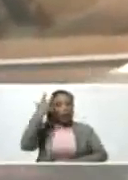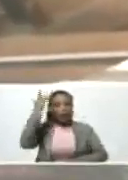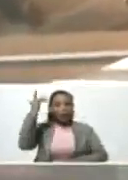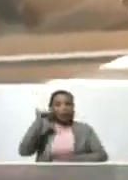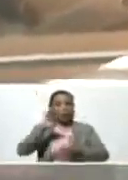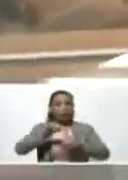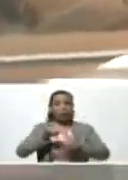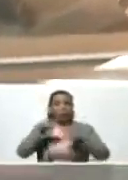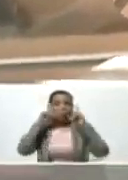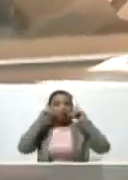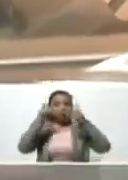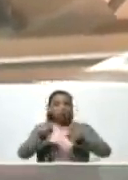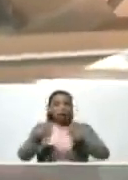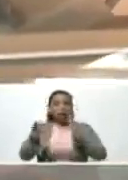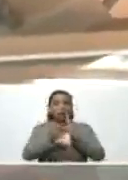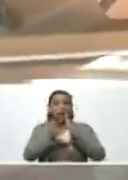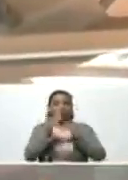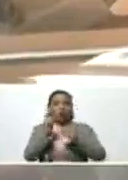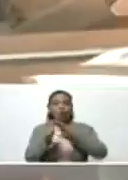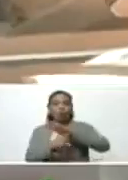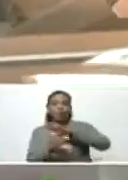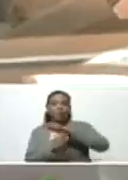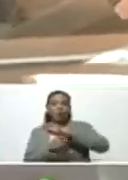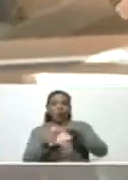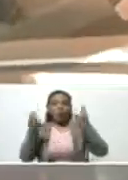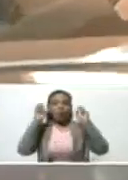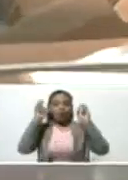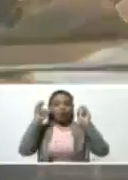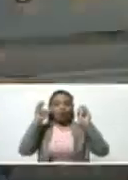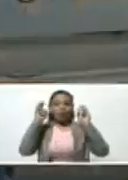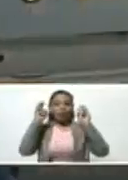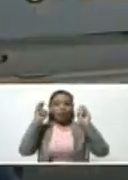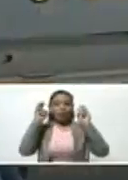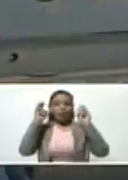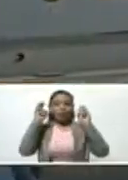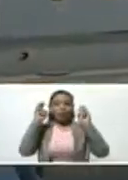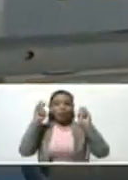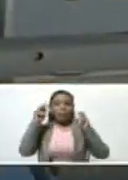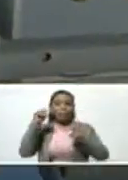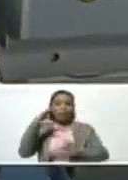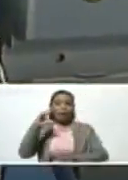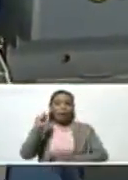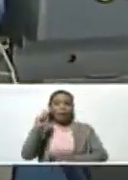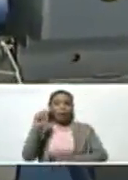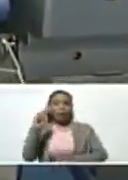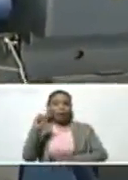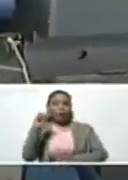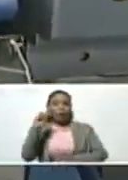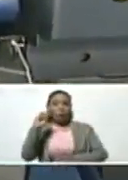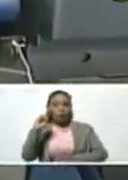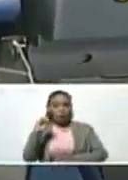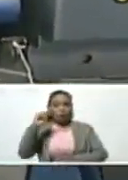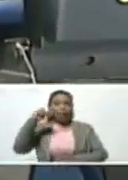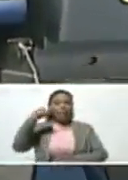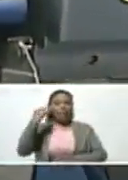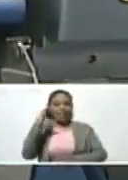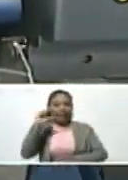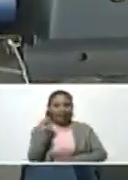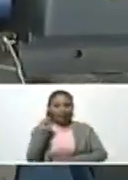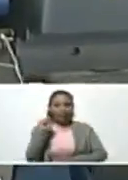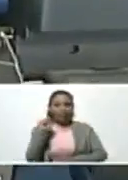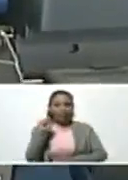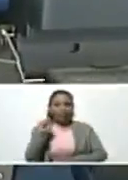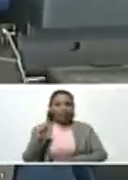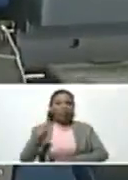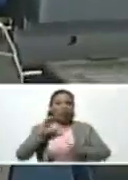ingenieras, técnicos superiores en las áreas de mecatrónica, en las áreas de telecomunicaciones, mecánico, físico,